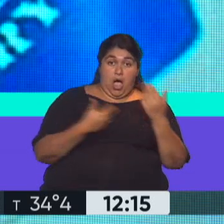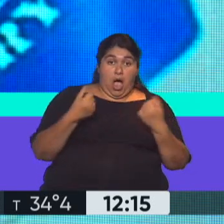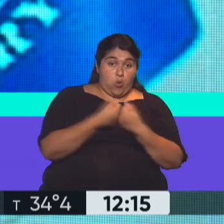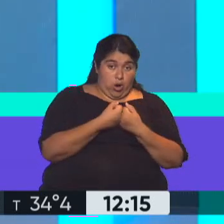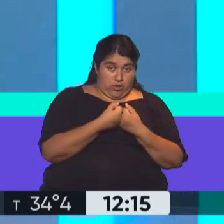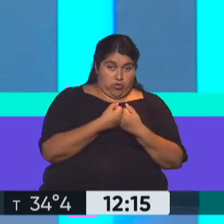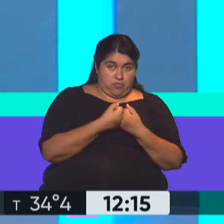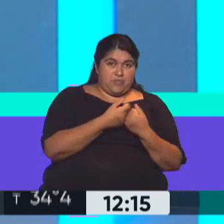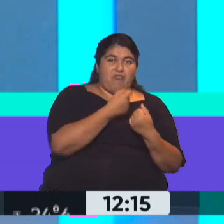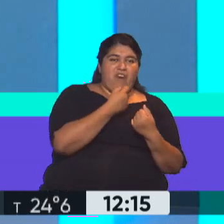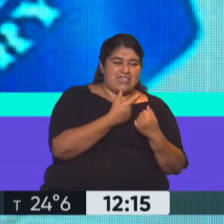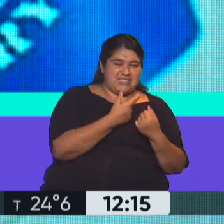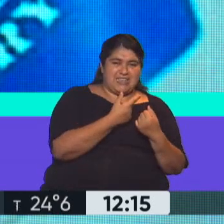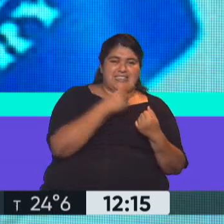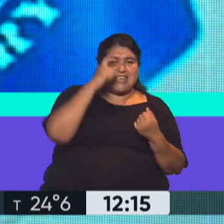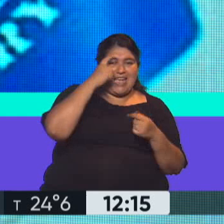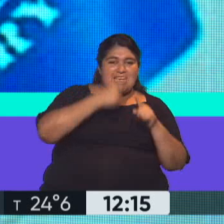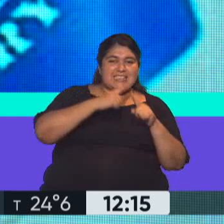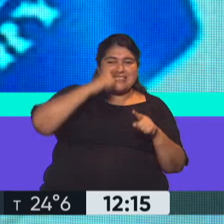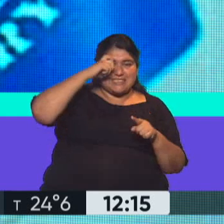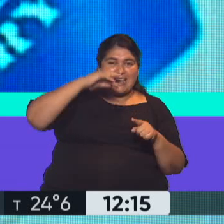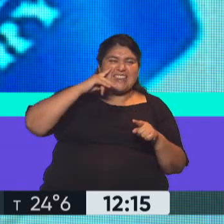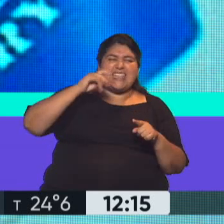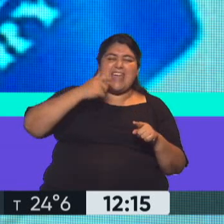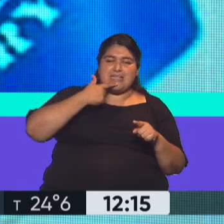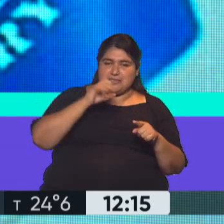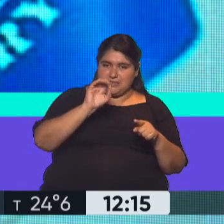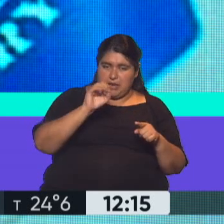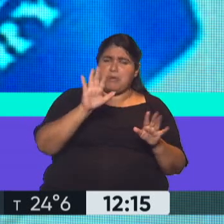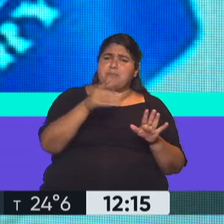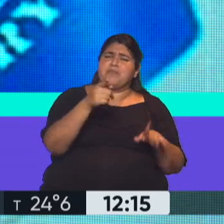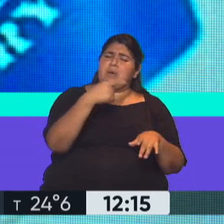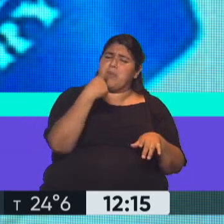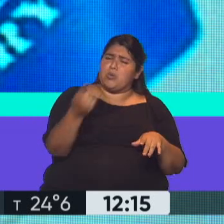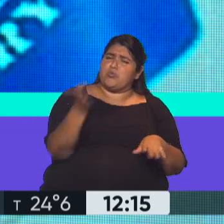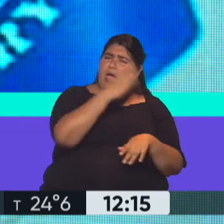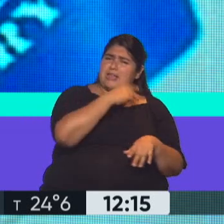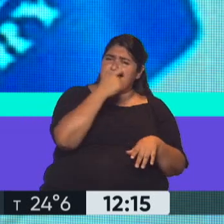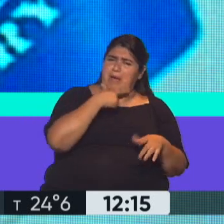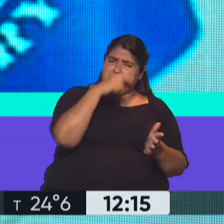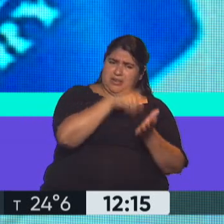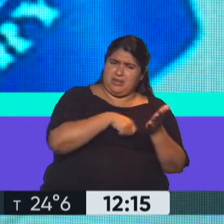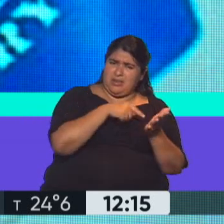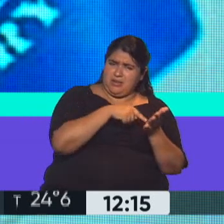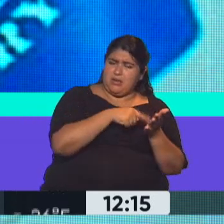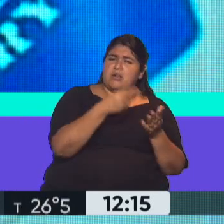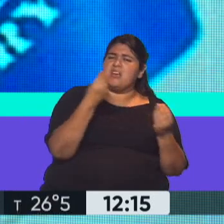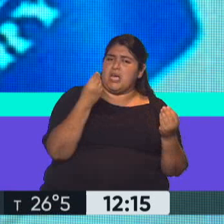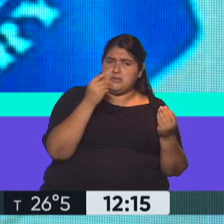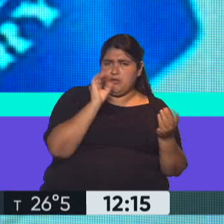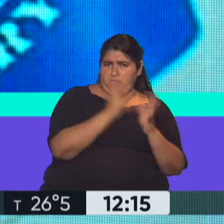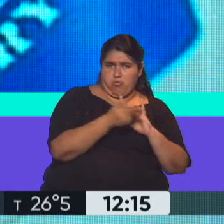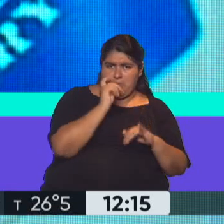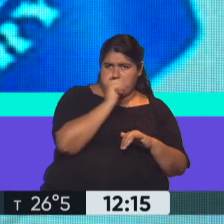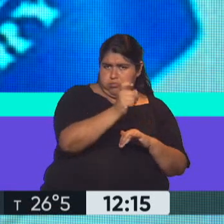facilidades extendidas, se llama. Abro un paréntesis acá. El acuerdo que había firmado el expresidente Mauricio Macri era incumplible, es el que habla de estos 19